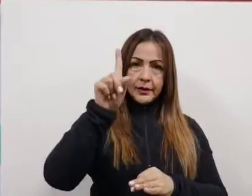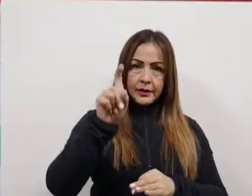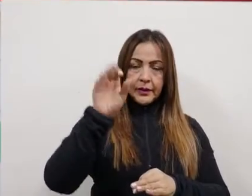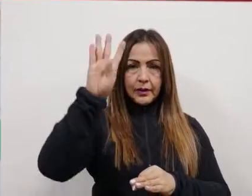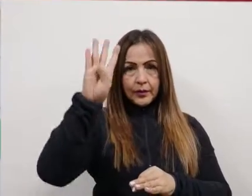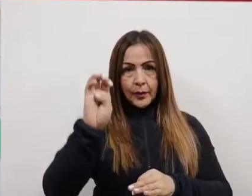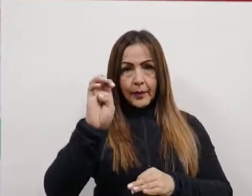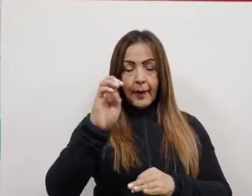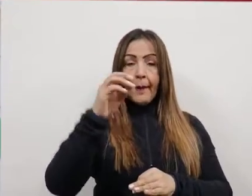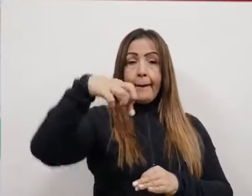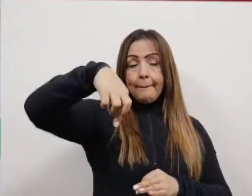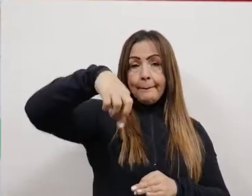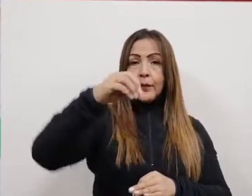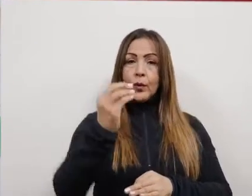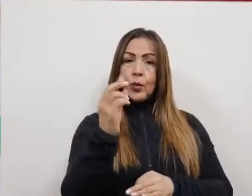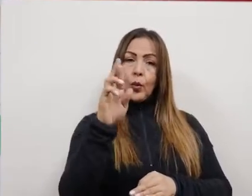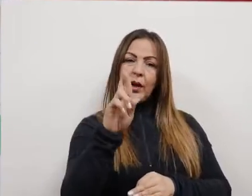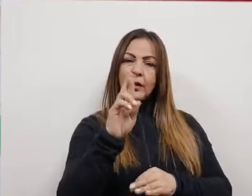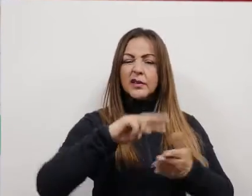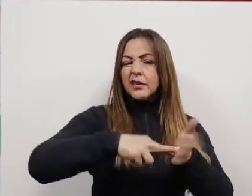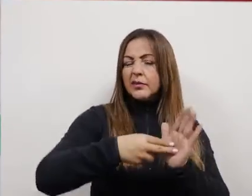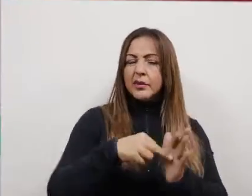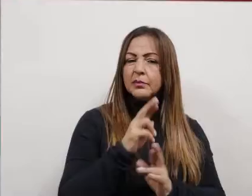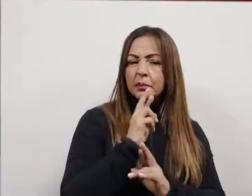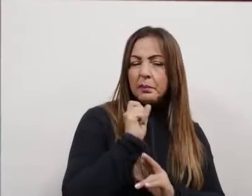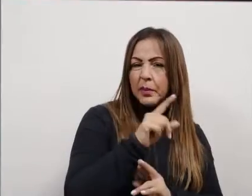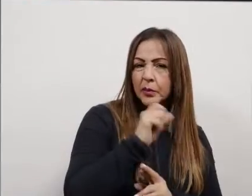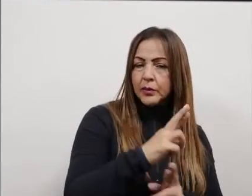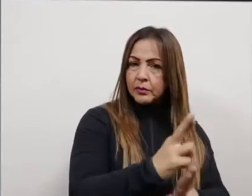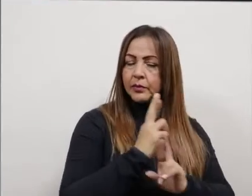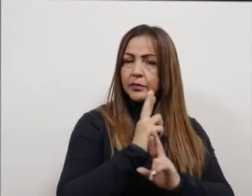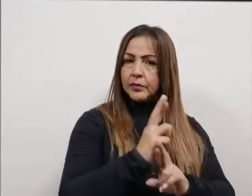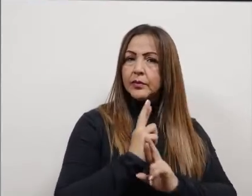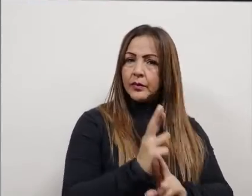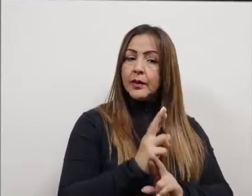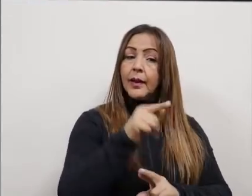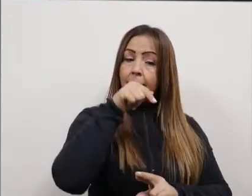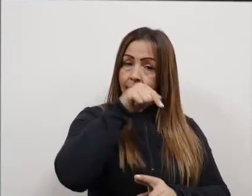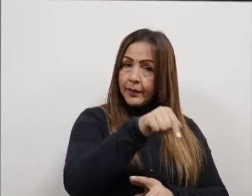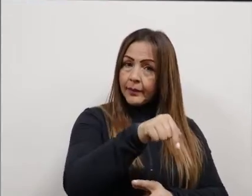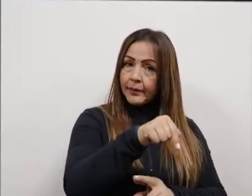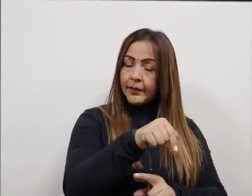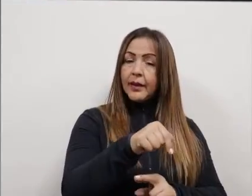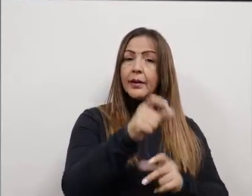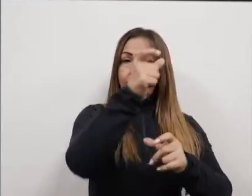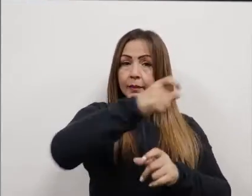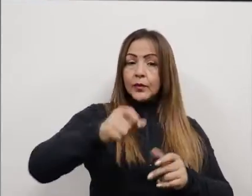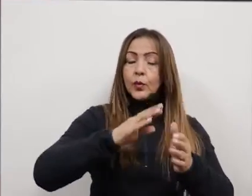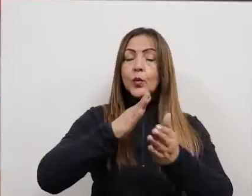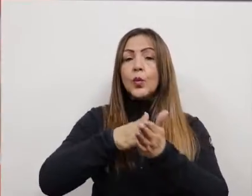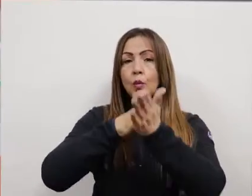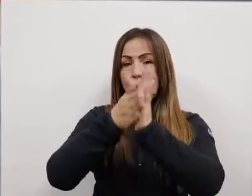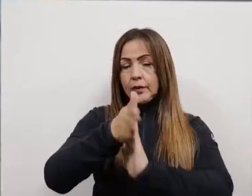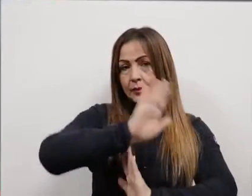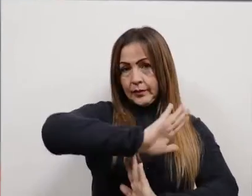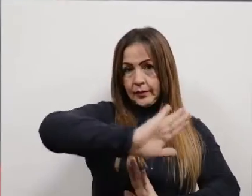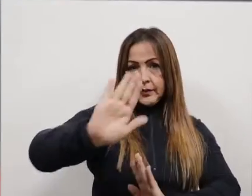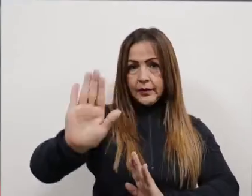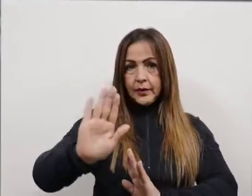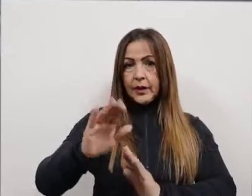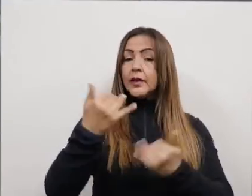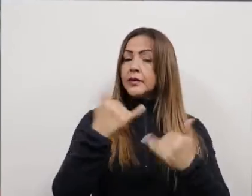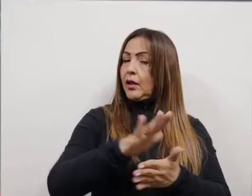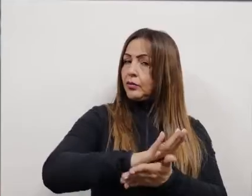2.769 PQRs. Queremos contarle a la comunidad que de esas 2.769 PQRs el